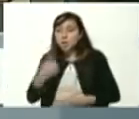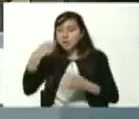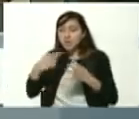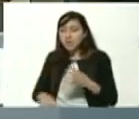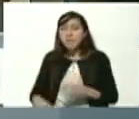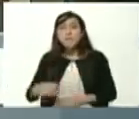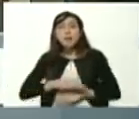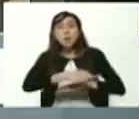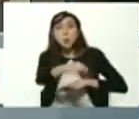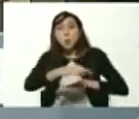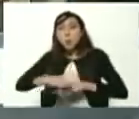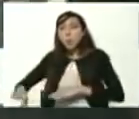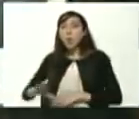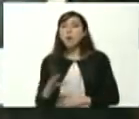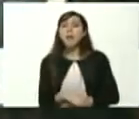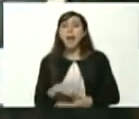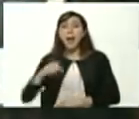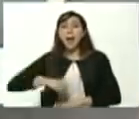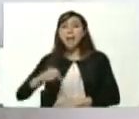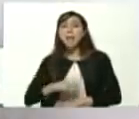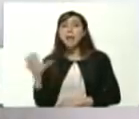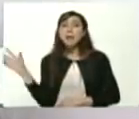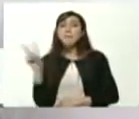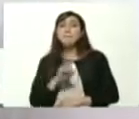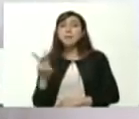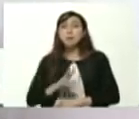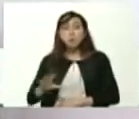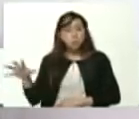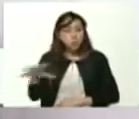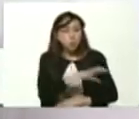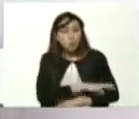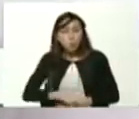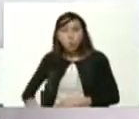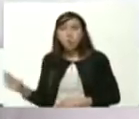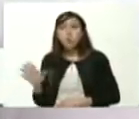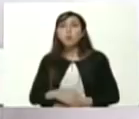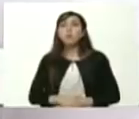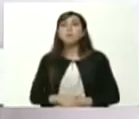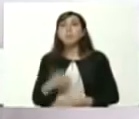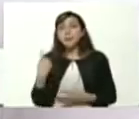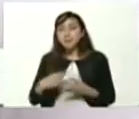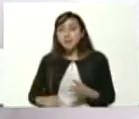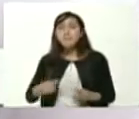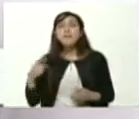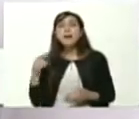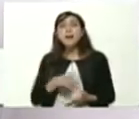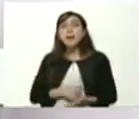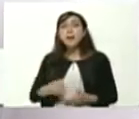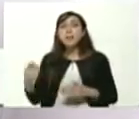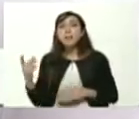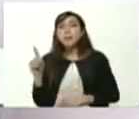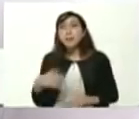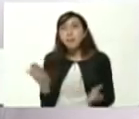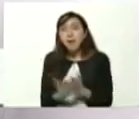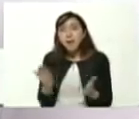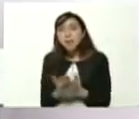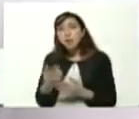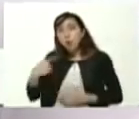municipios y parroquias de nuestro país nosotros tenemos identificado diferentes instituciones educativas que tienen